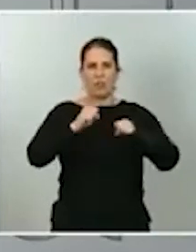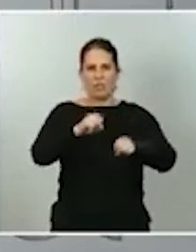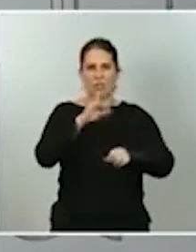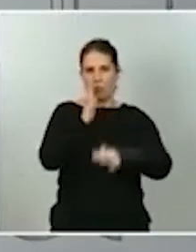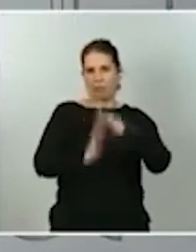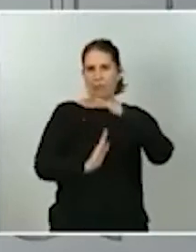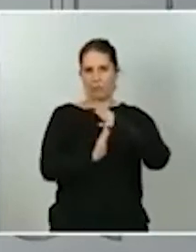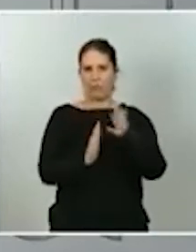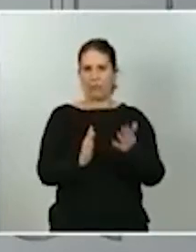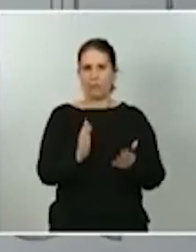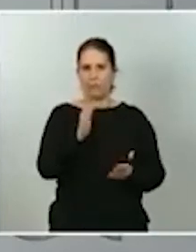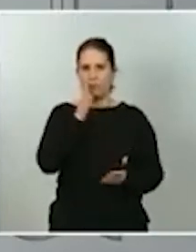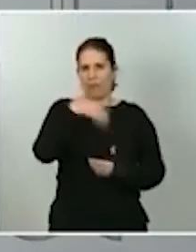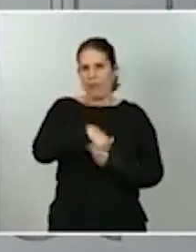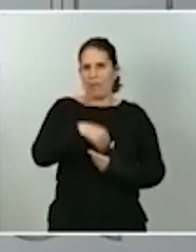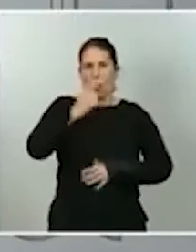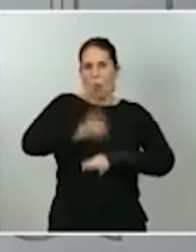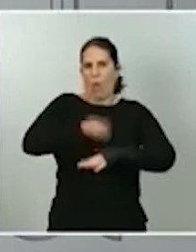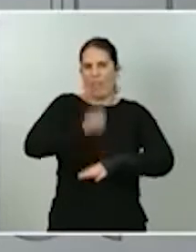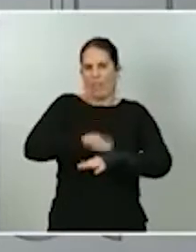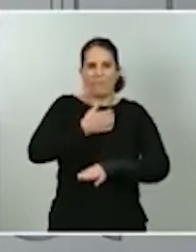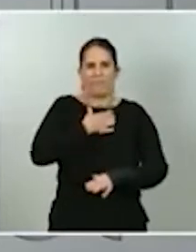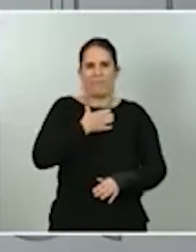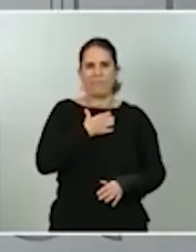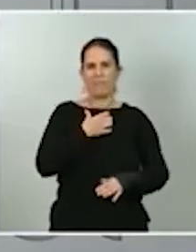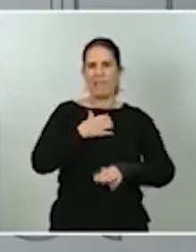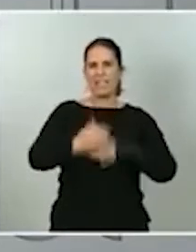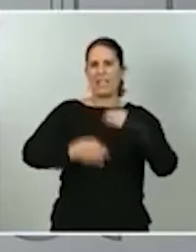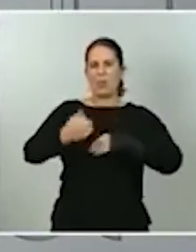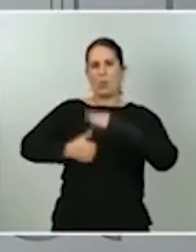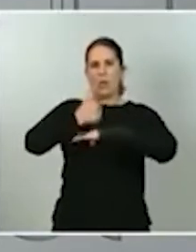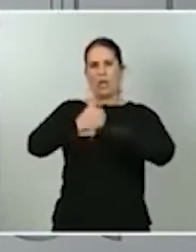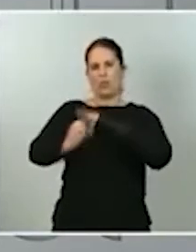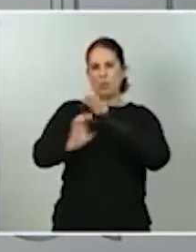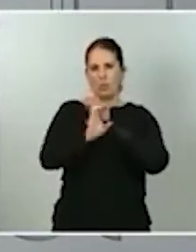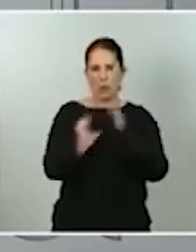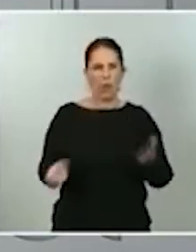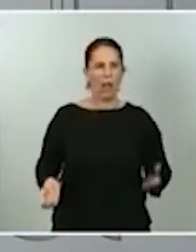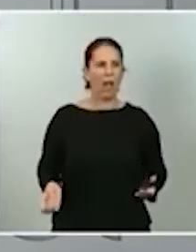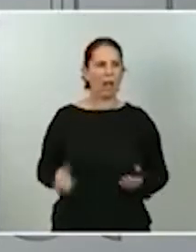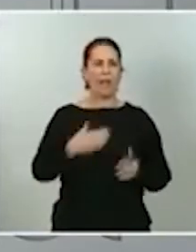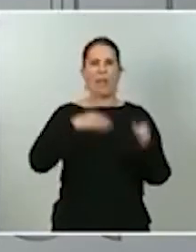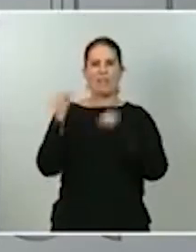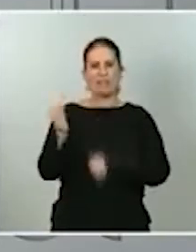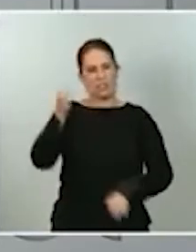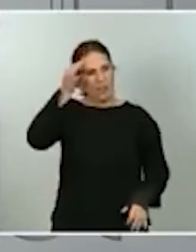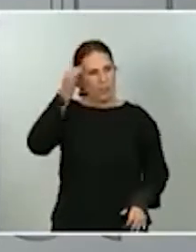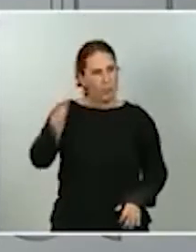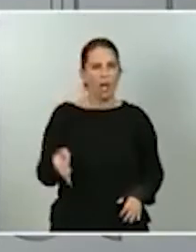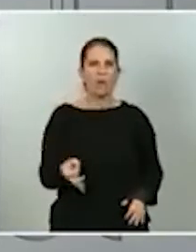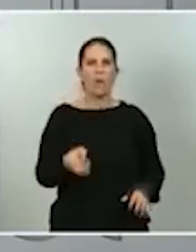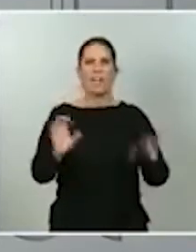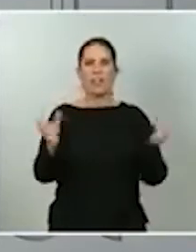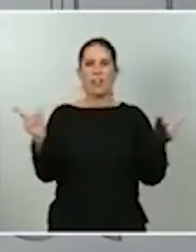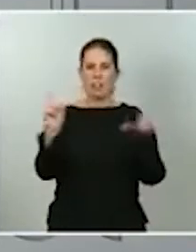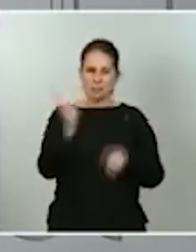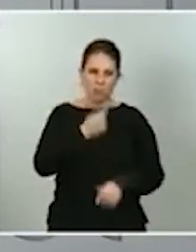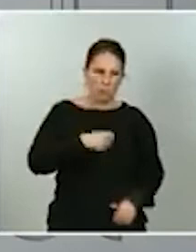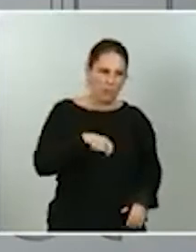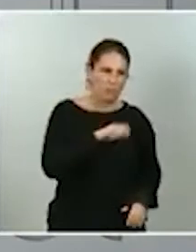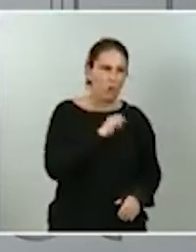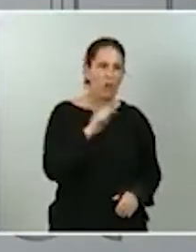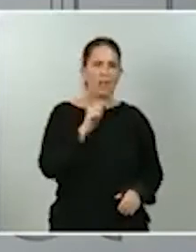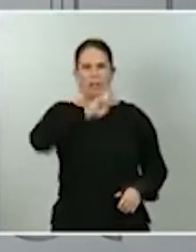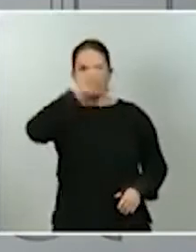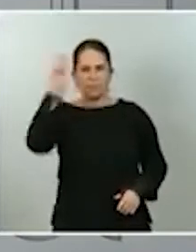gobierno de los jueces, por parte del Tribunal Constitucional, por parte del Defensor del Pueblo, Radio Televisión Española, es decir, todas las